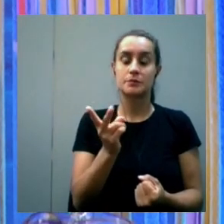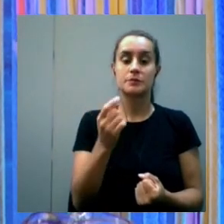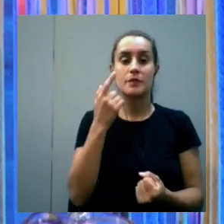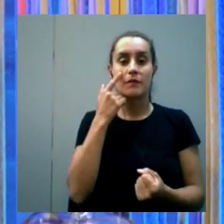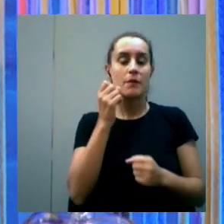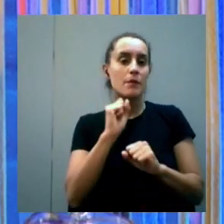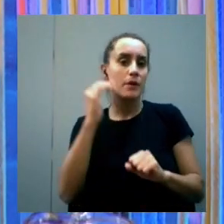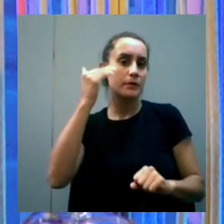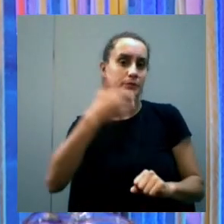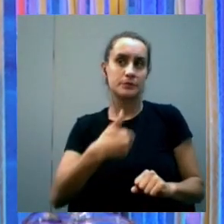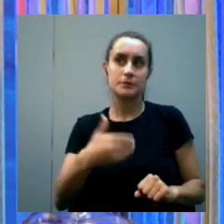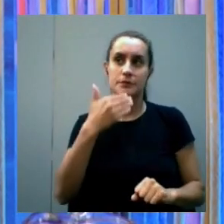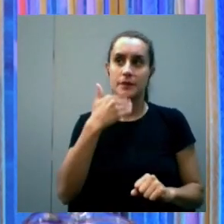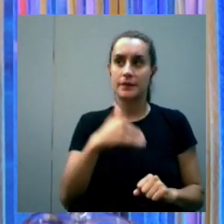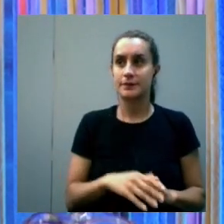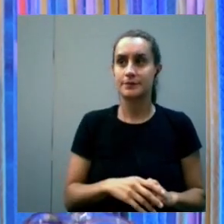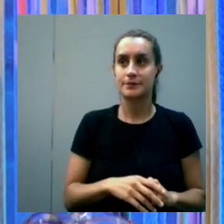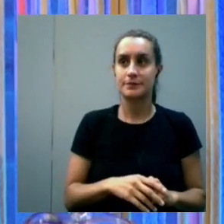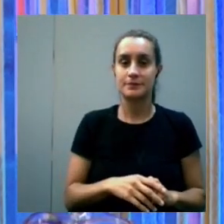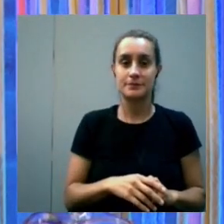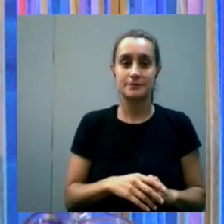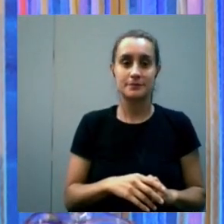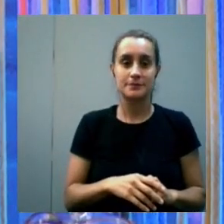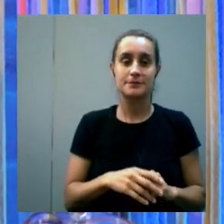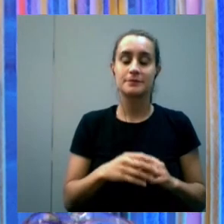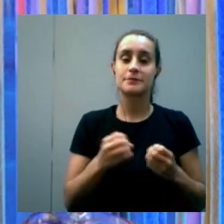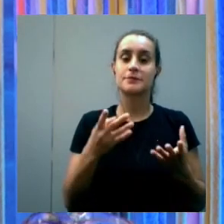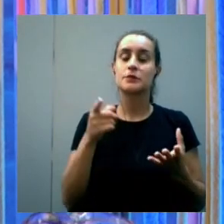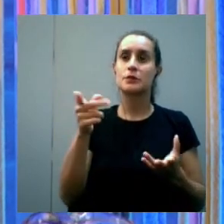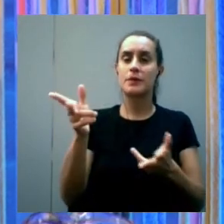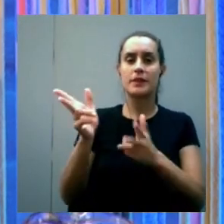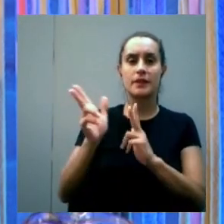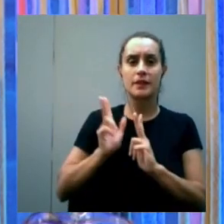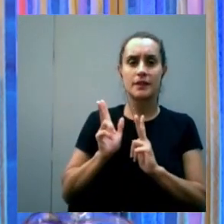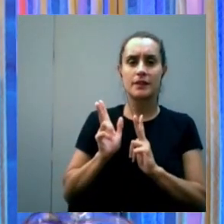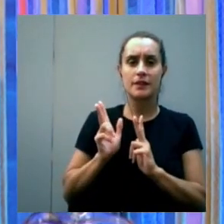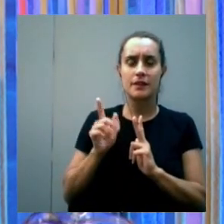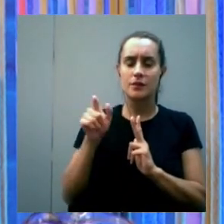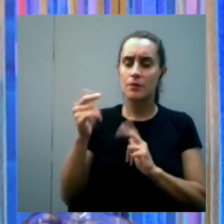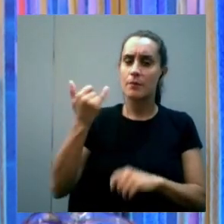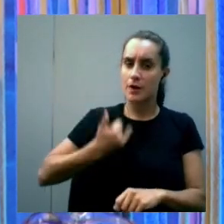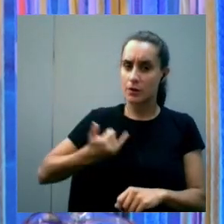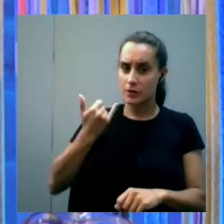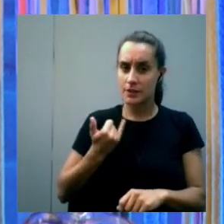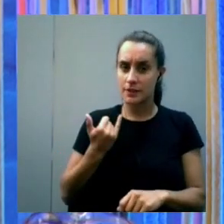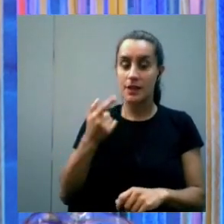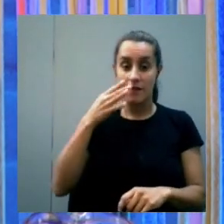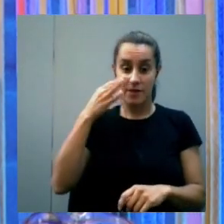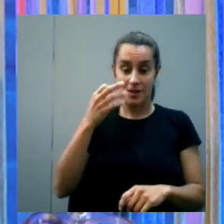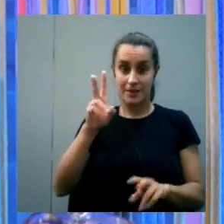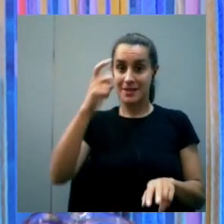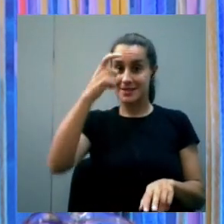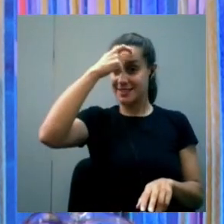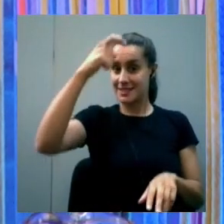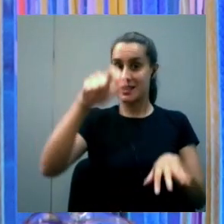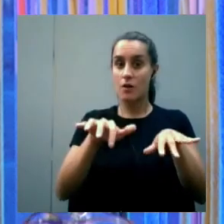esto es en algún momento dijiste todas esas diapos nos contaste que en realidad la ciencia de la computación nos ayuda